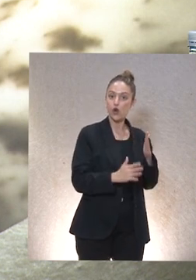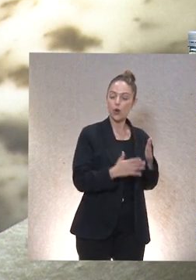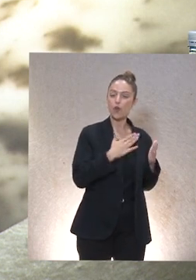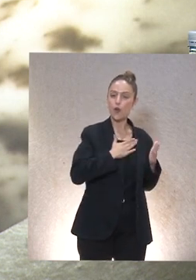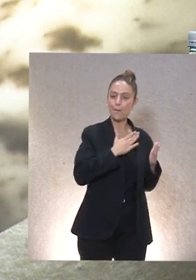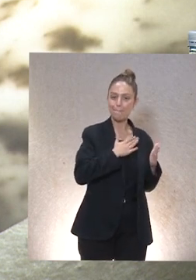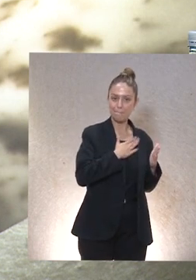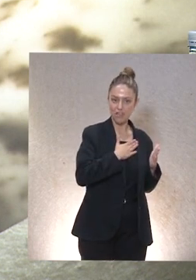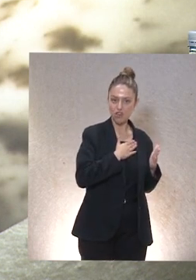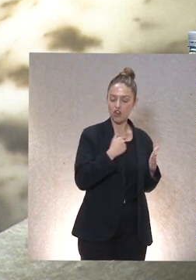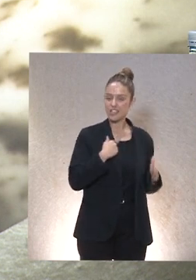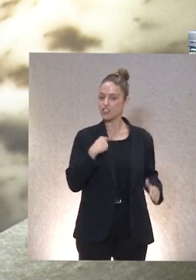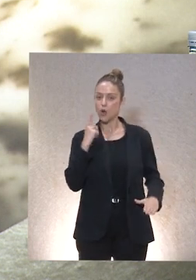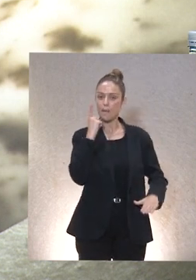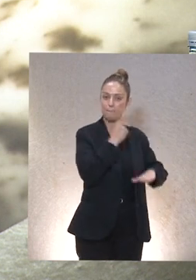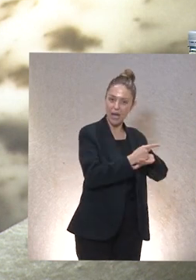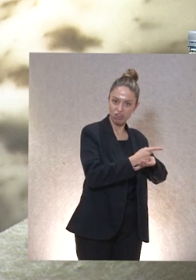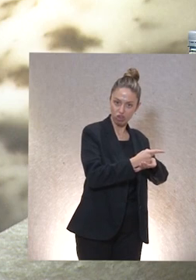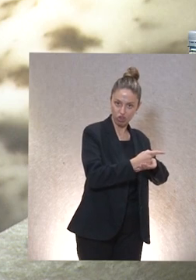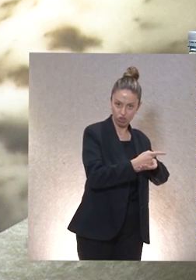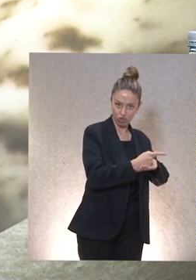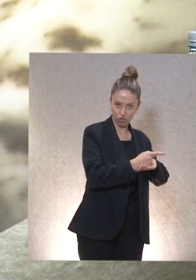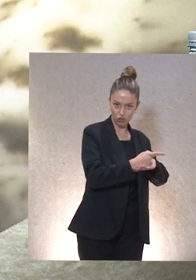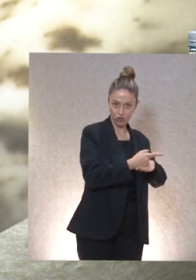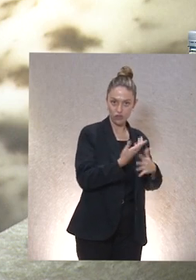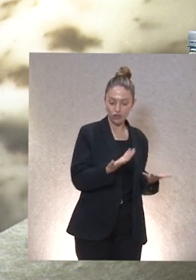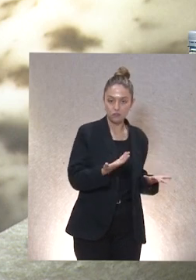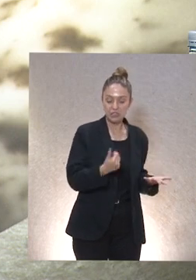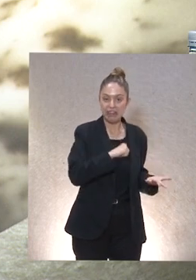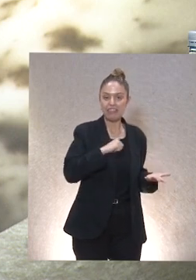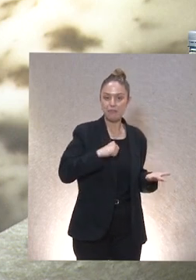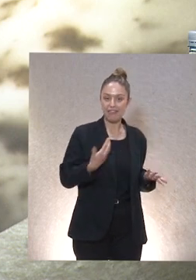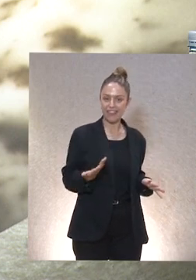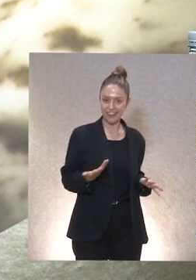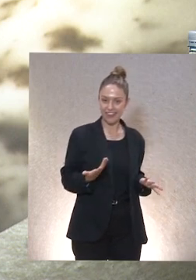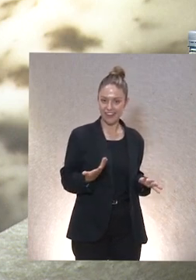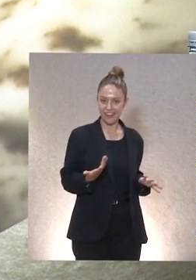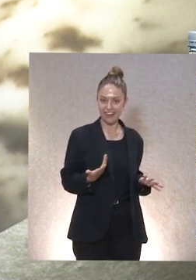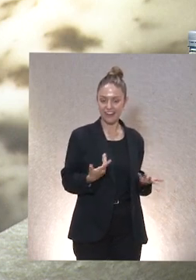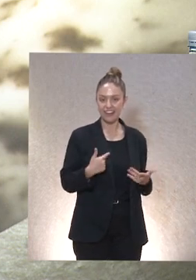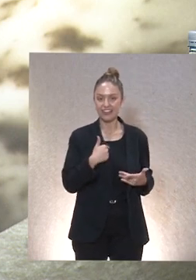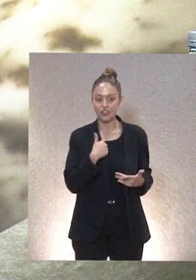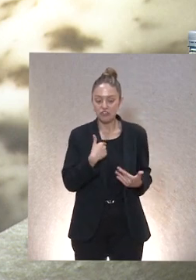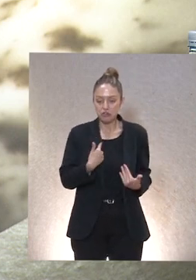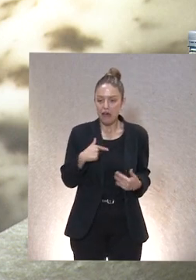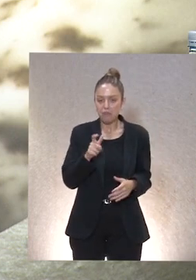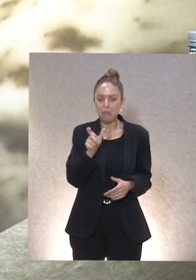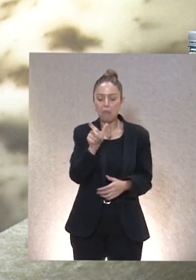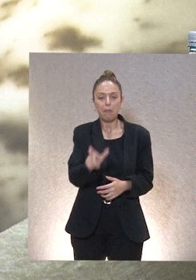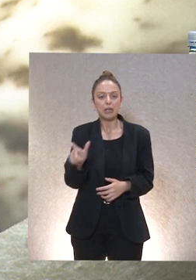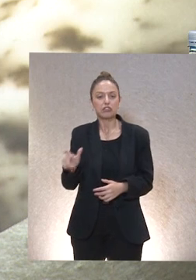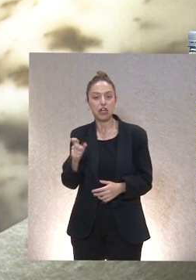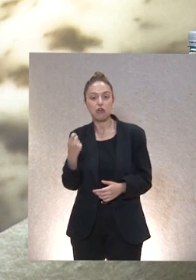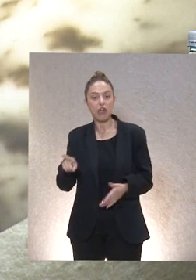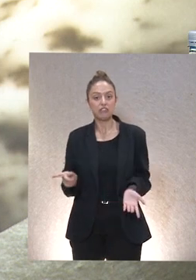mío y yo le mando que me cuide. Es mi esclavo, en realidad. Mi esclavo no humano y por consiguiente yo no debo a nadie porque al